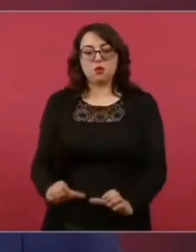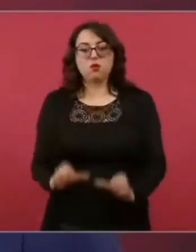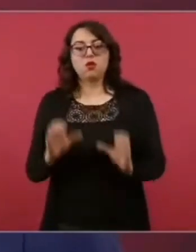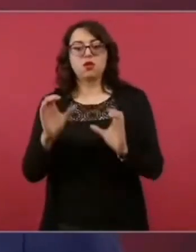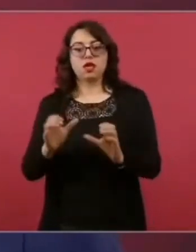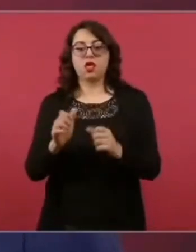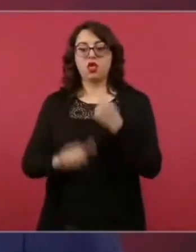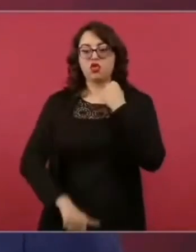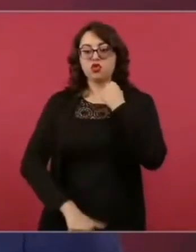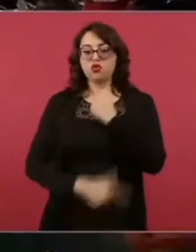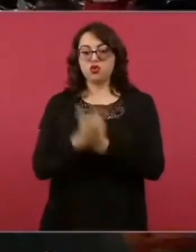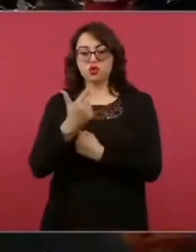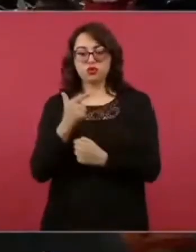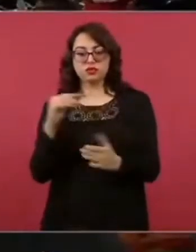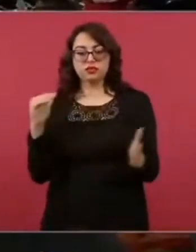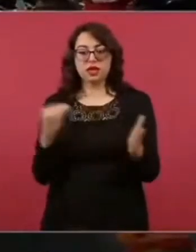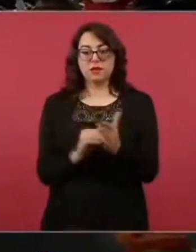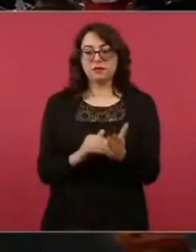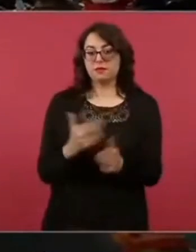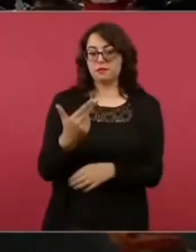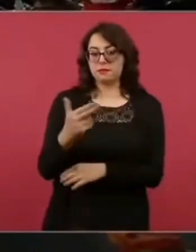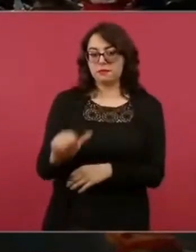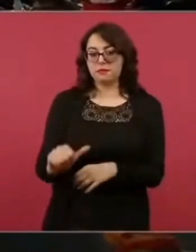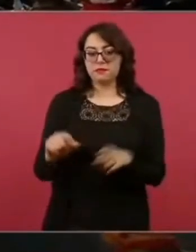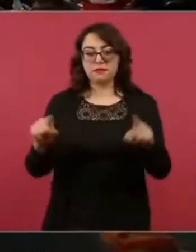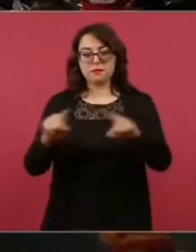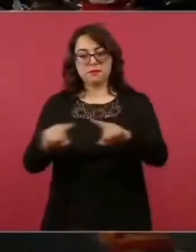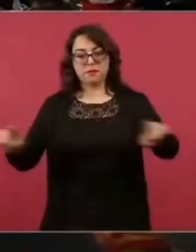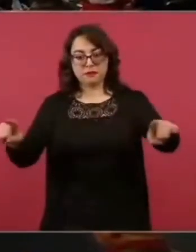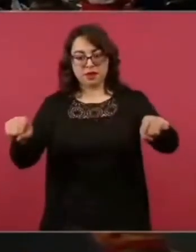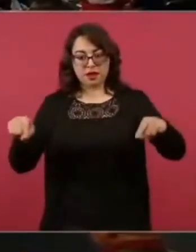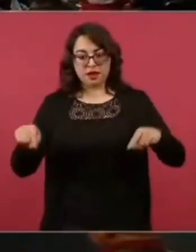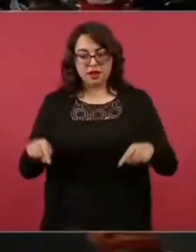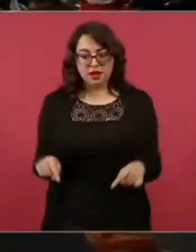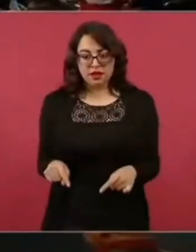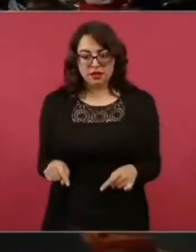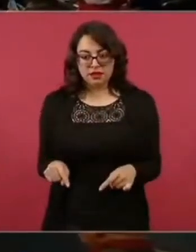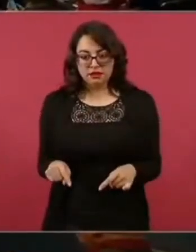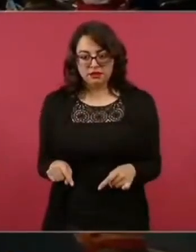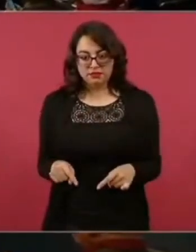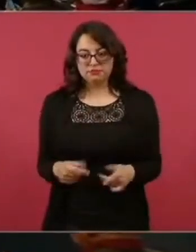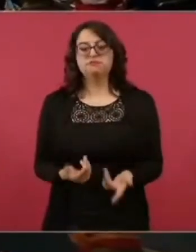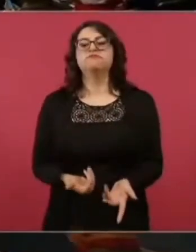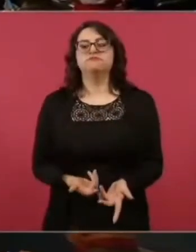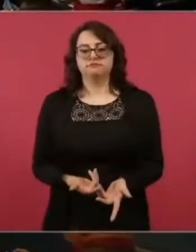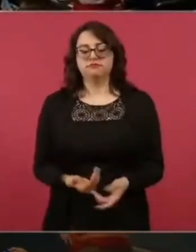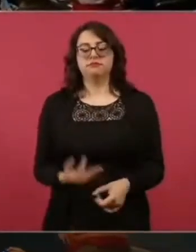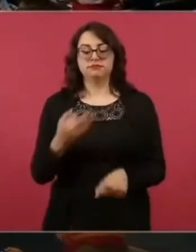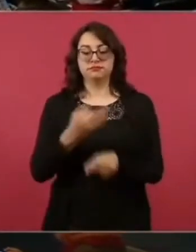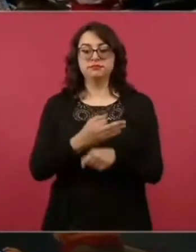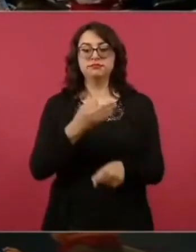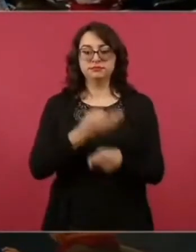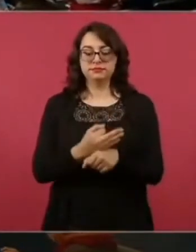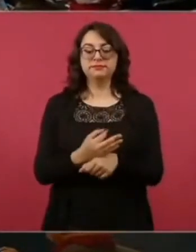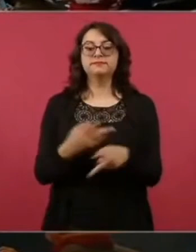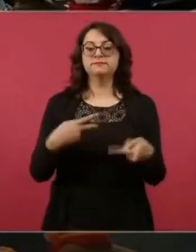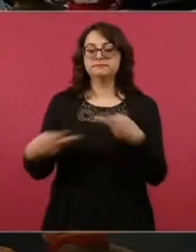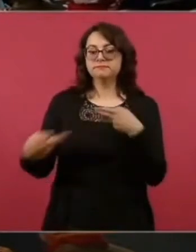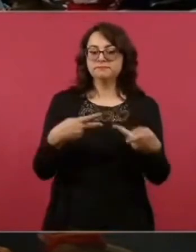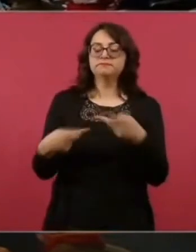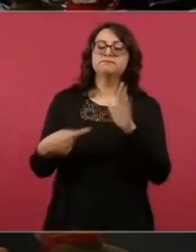Y hay todo un plan que ahora vamos a exponer. Y también